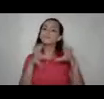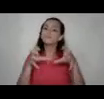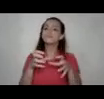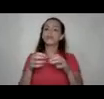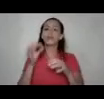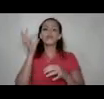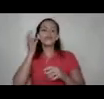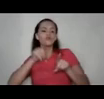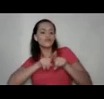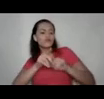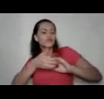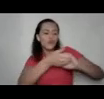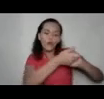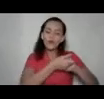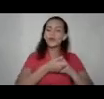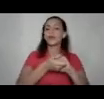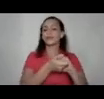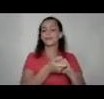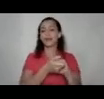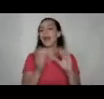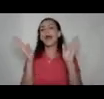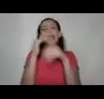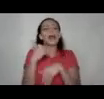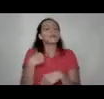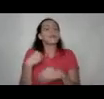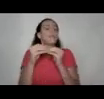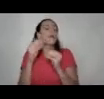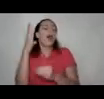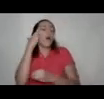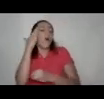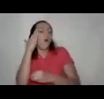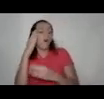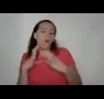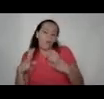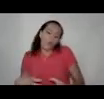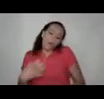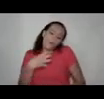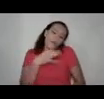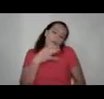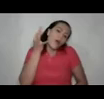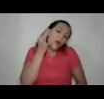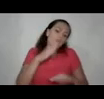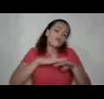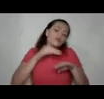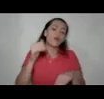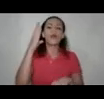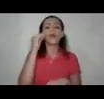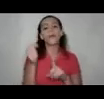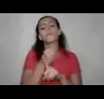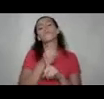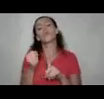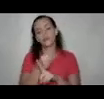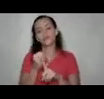nadie va a tener más conocimiento de nuevo en cuerpo propio que una mujer sobre lo que es experimentar la violencia